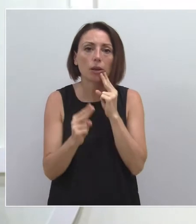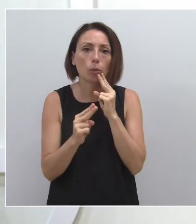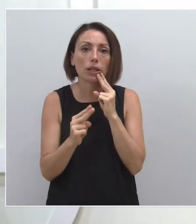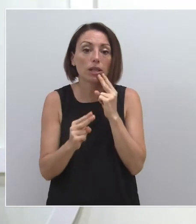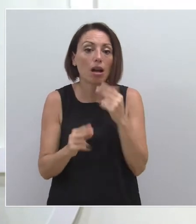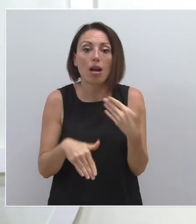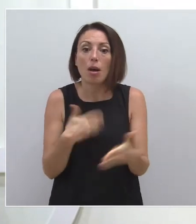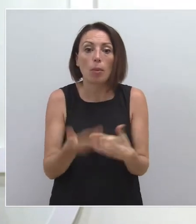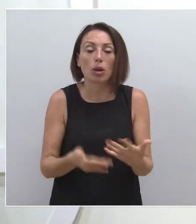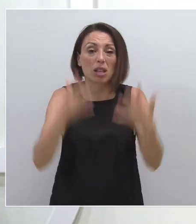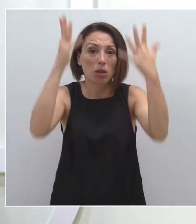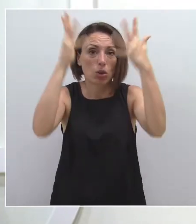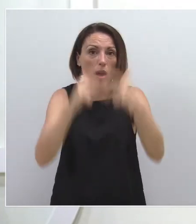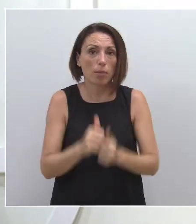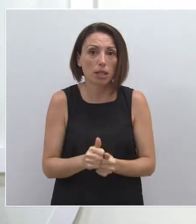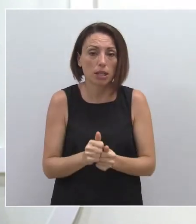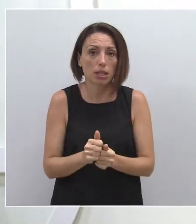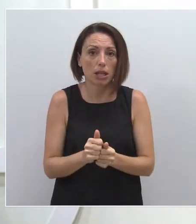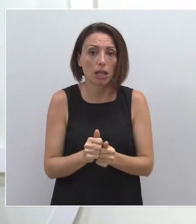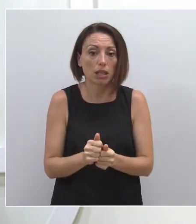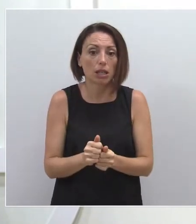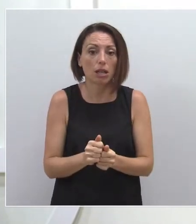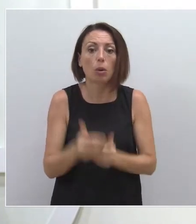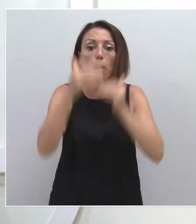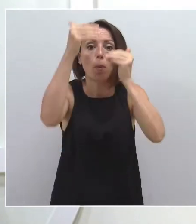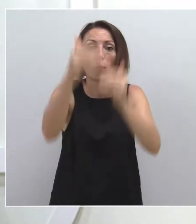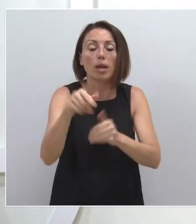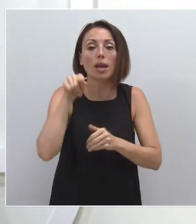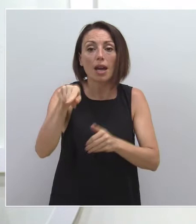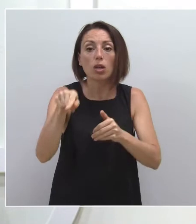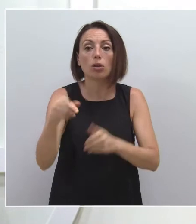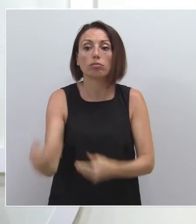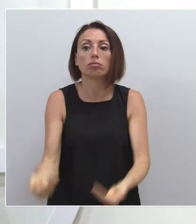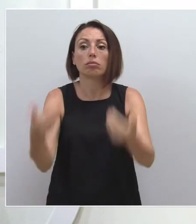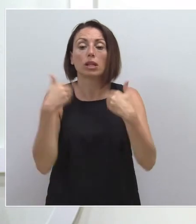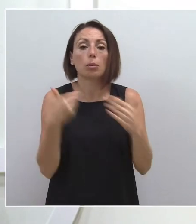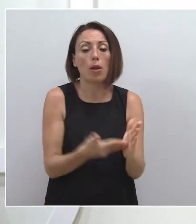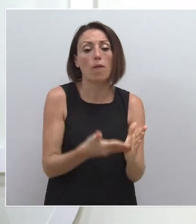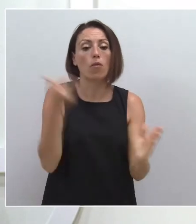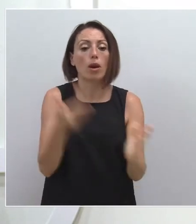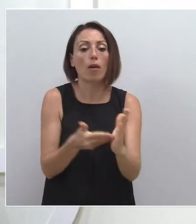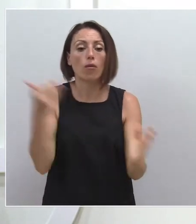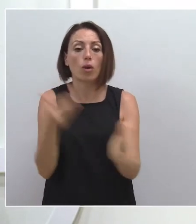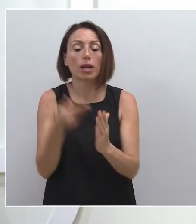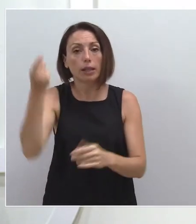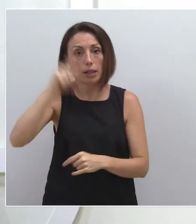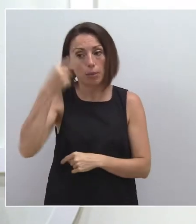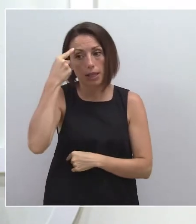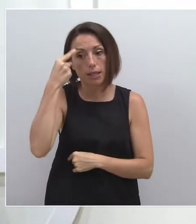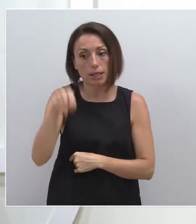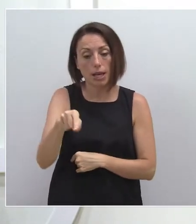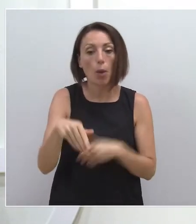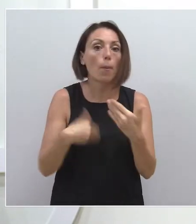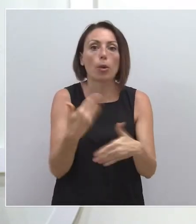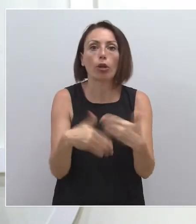el procedimiento administrativo que está marcado. Ellos tienen la obligación de retirarlo. También tienen conocimiento de que este